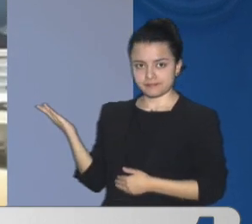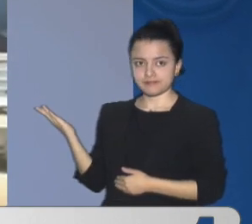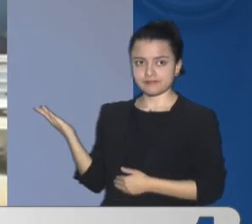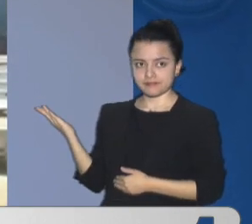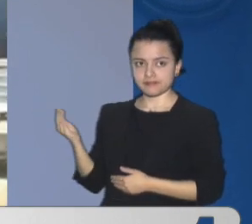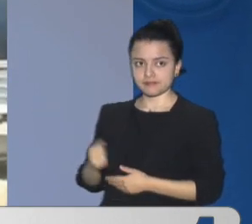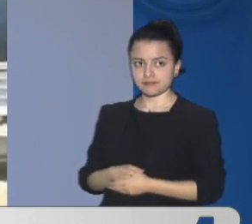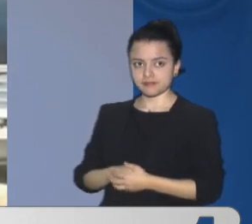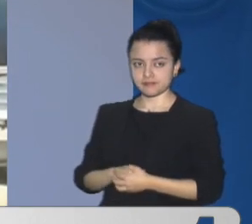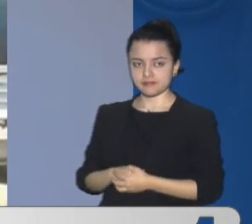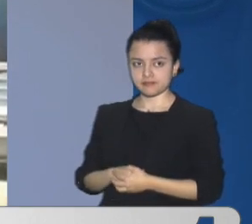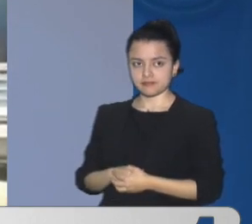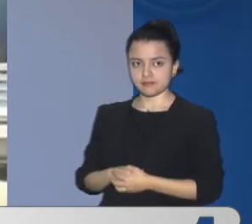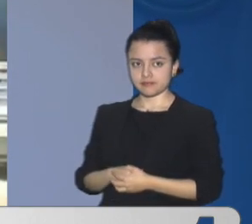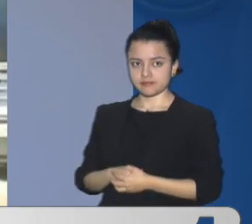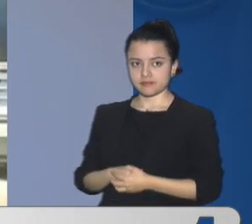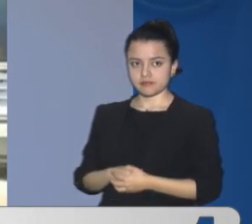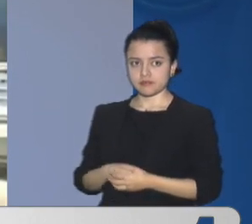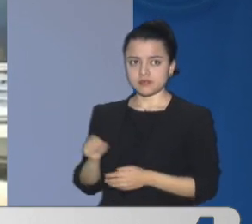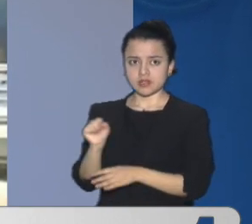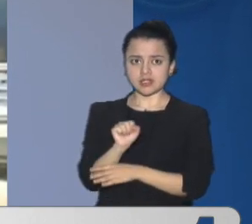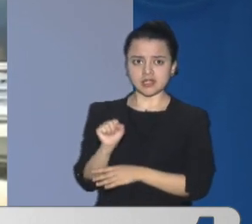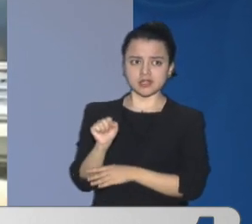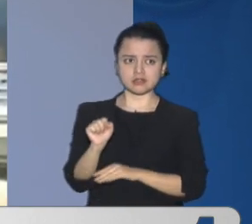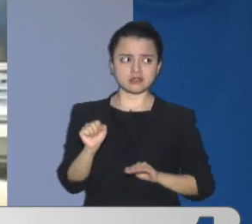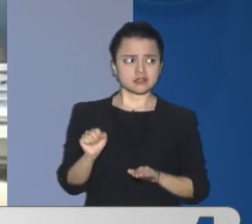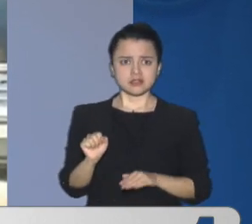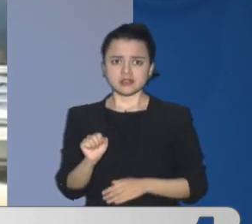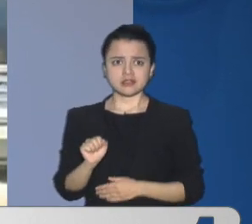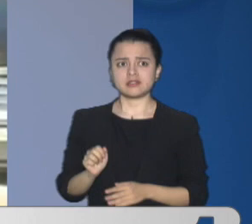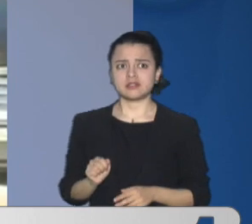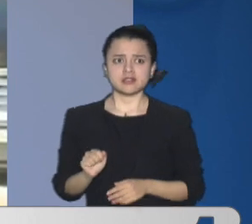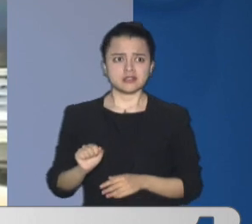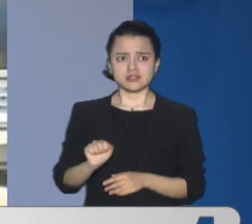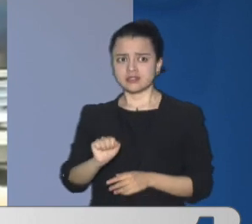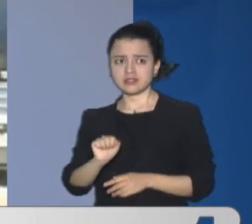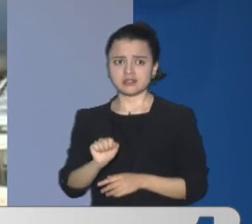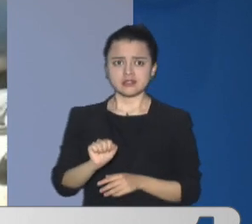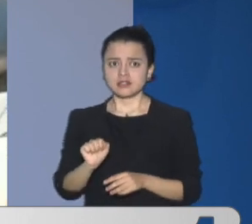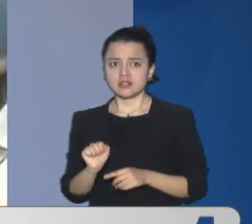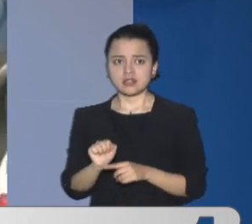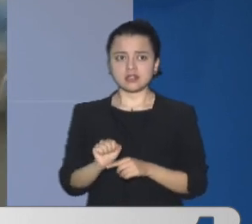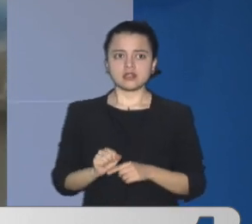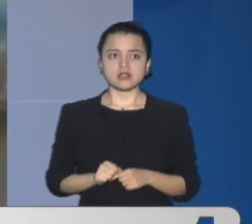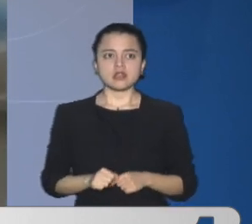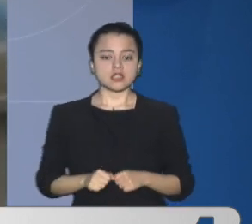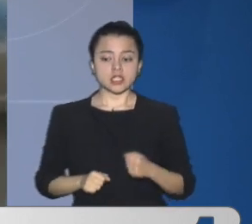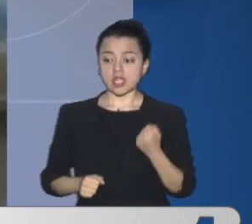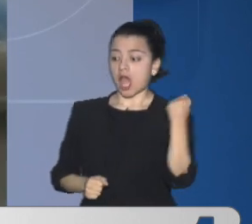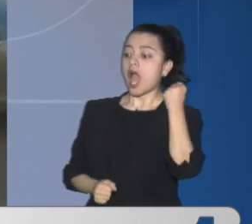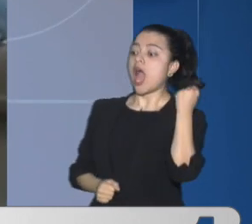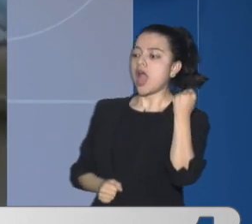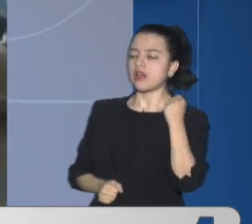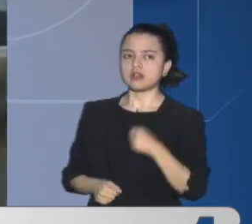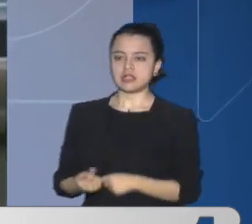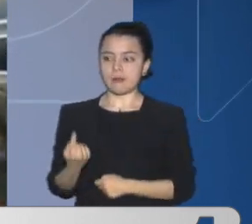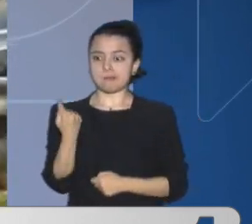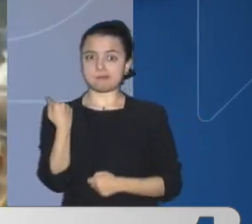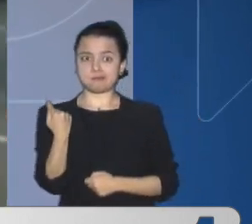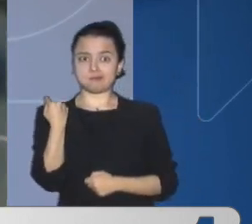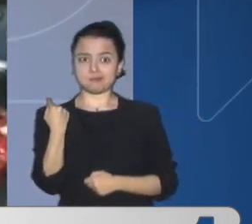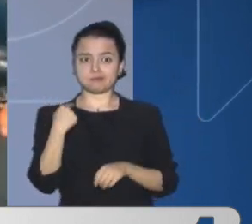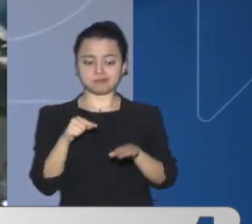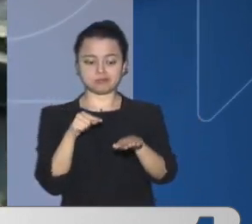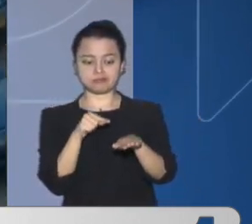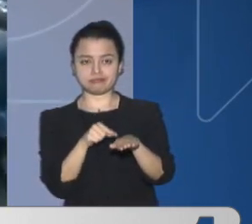Estos dos sujetos Se acercan Mientras uno Atraca al conductor Otro roba Algunas partes Del vehículo Y en segundos Huyen